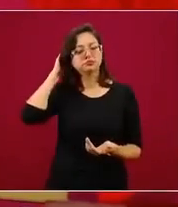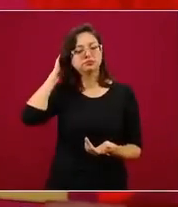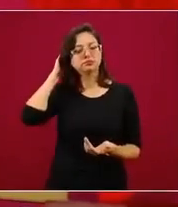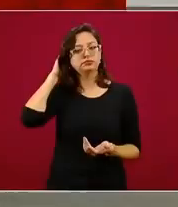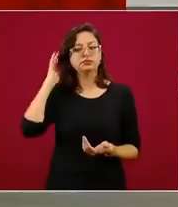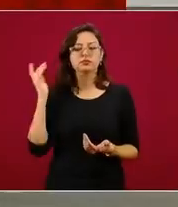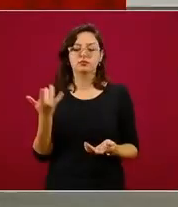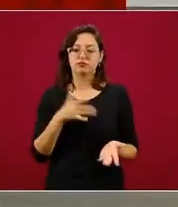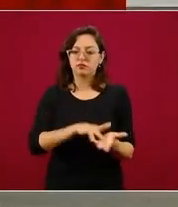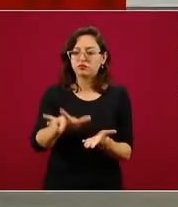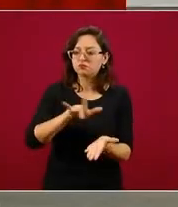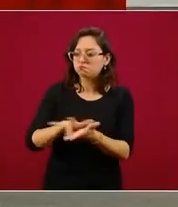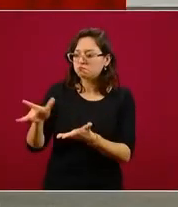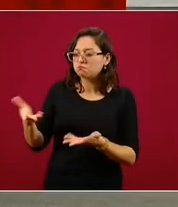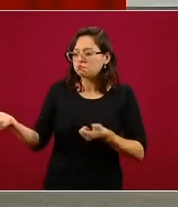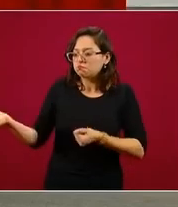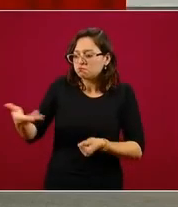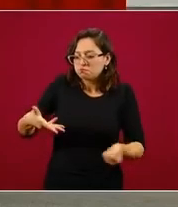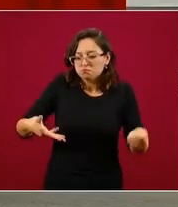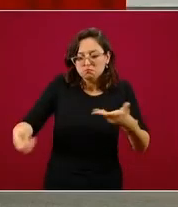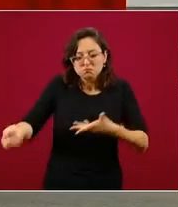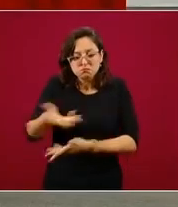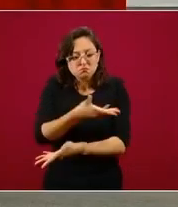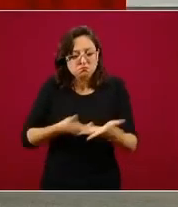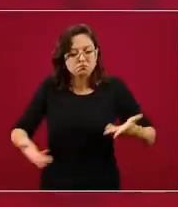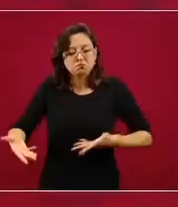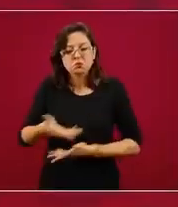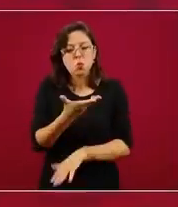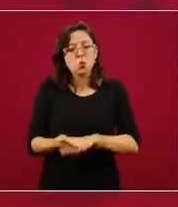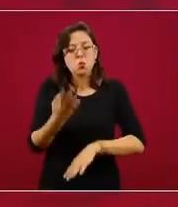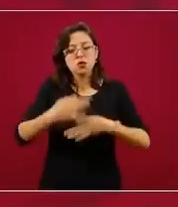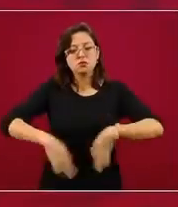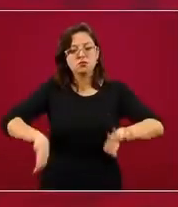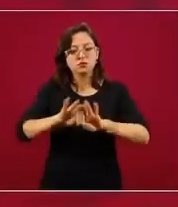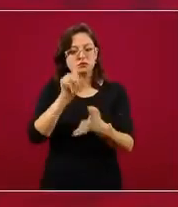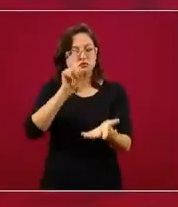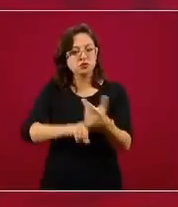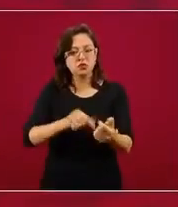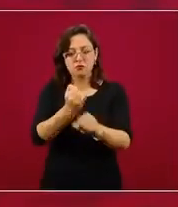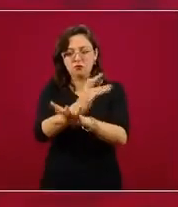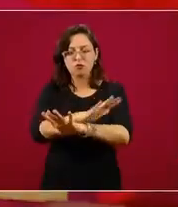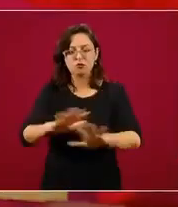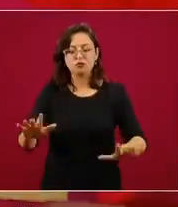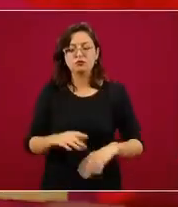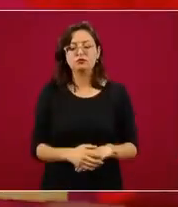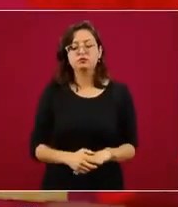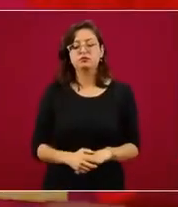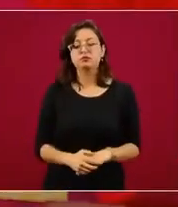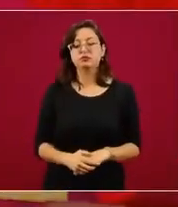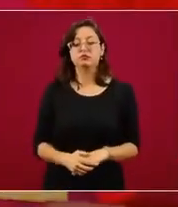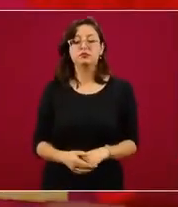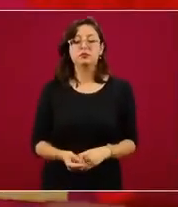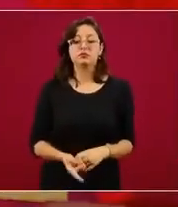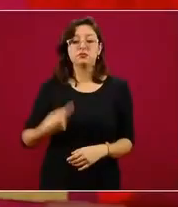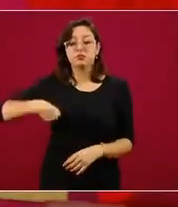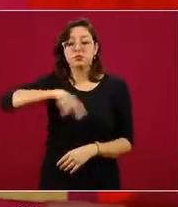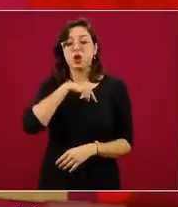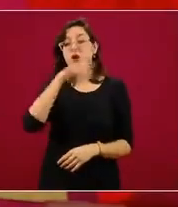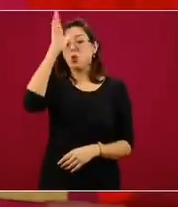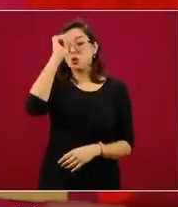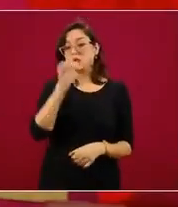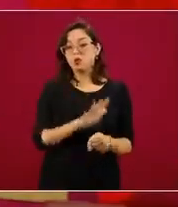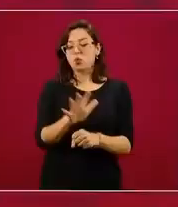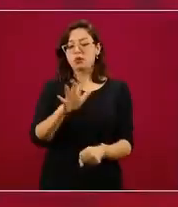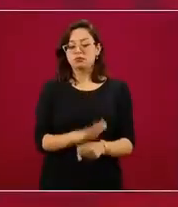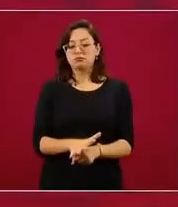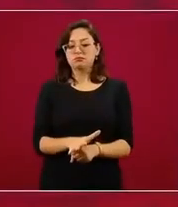muy constructivas y muy importantes en términos del contenido técnico. Y lo que acordamos es que los martes nosotros